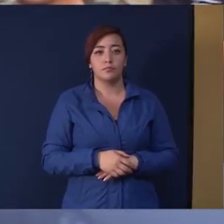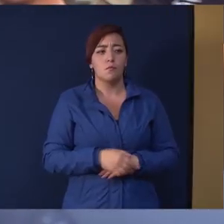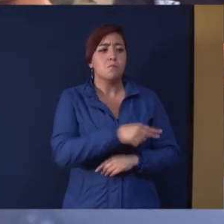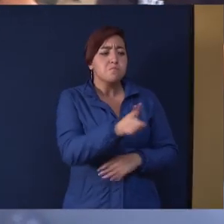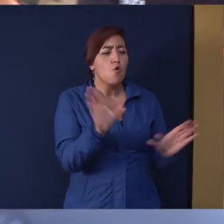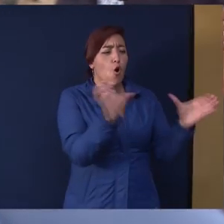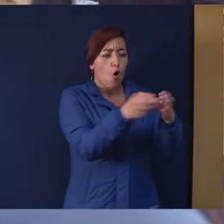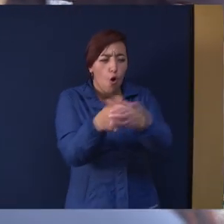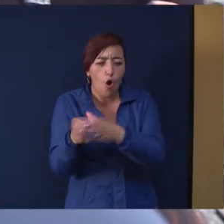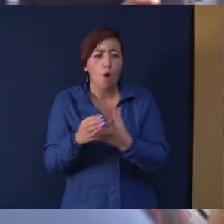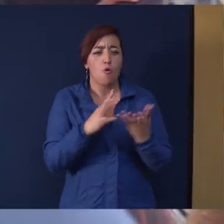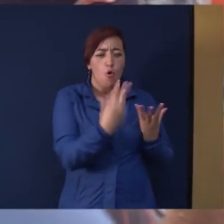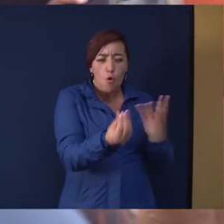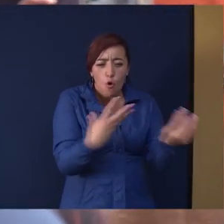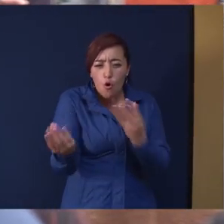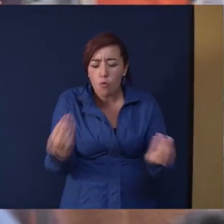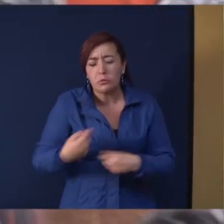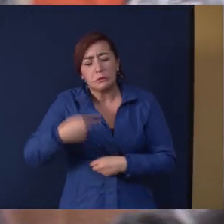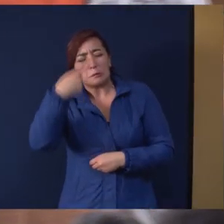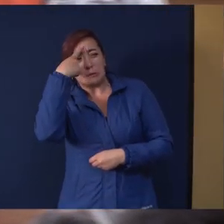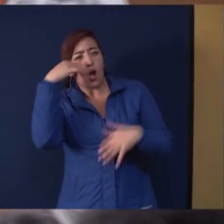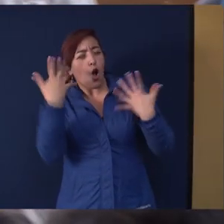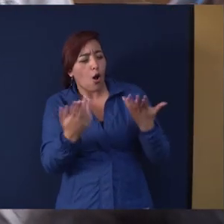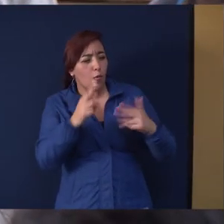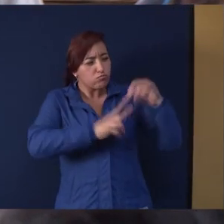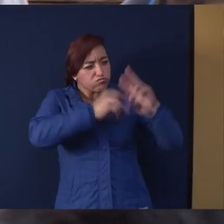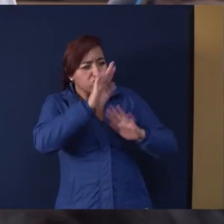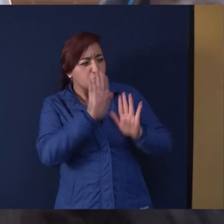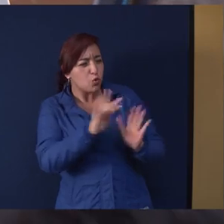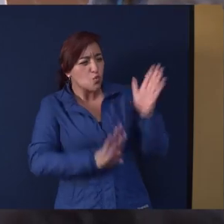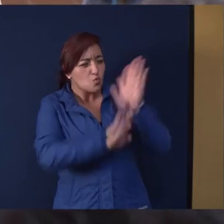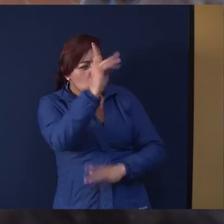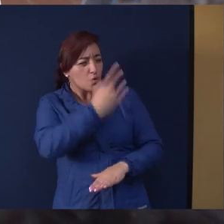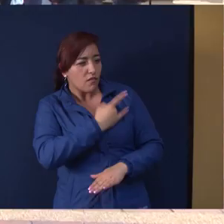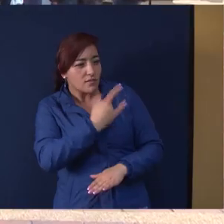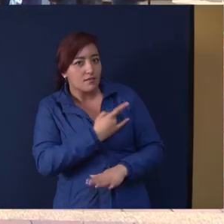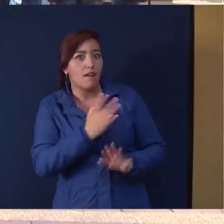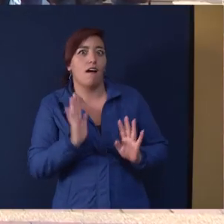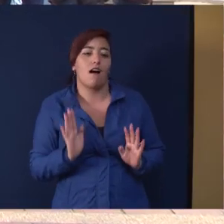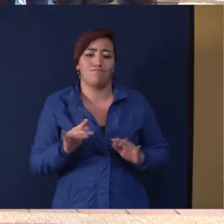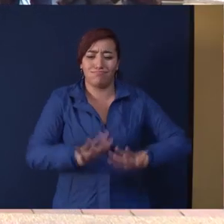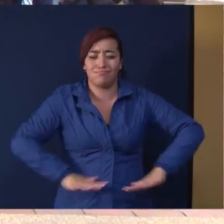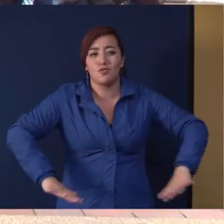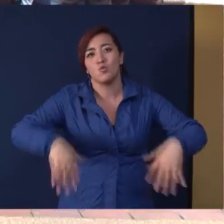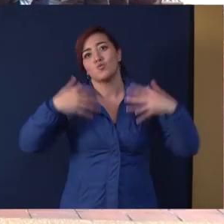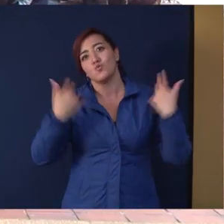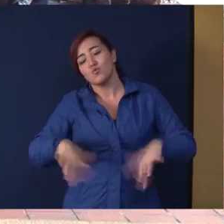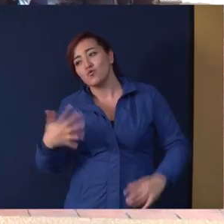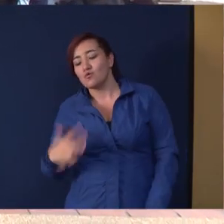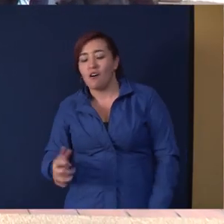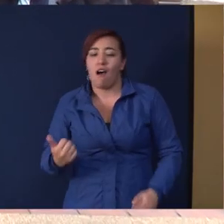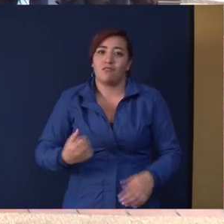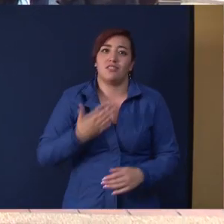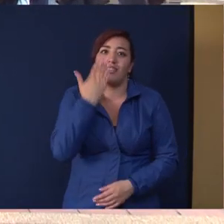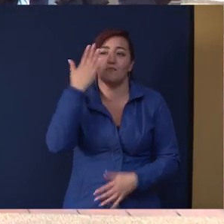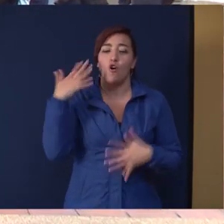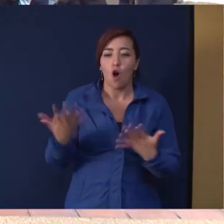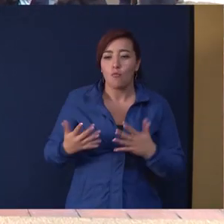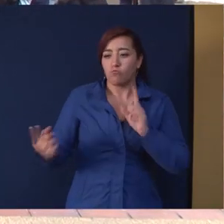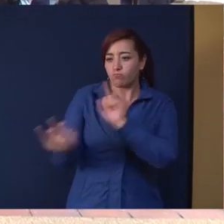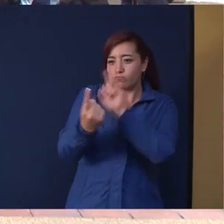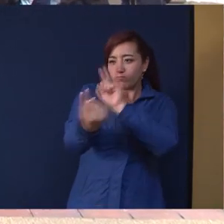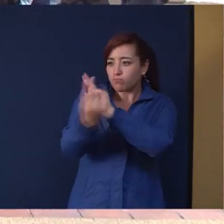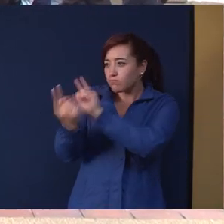organizaciones, combos, procesos que están pensando en construir una universidad y este es un escenario que ha posibilitado precisamente el